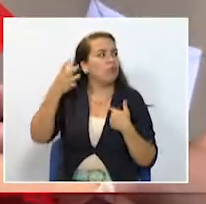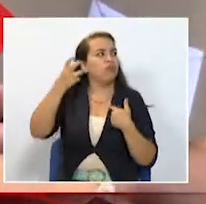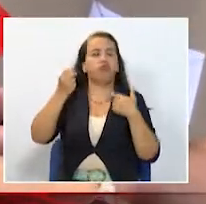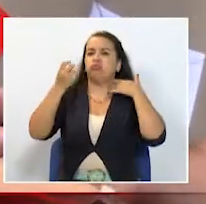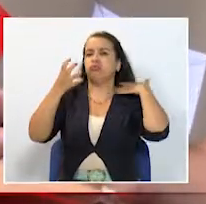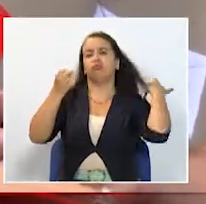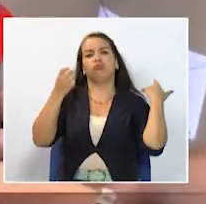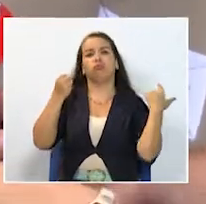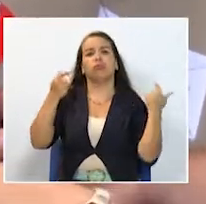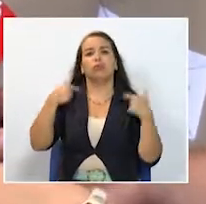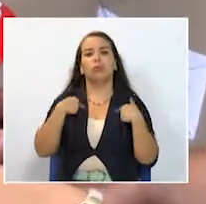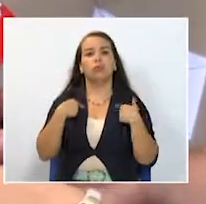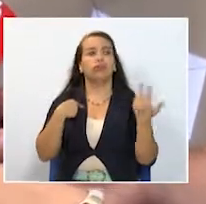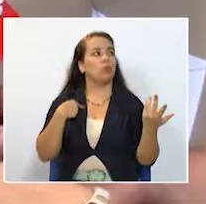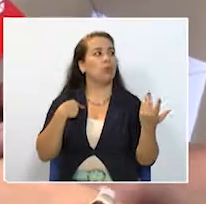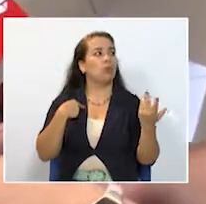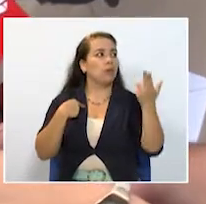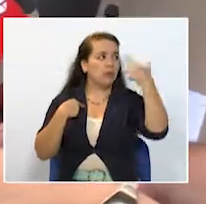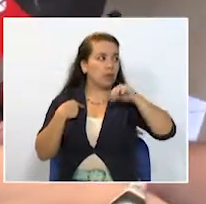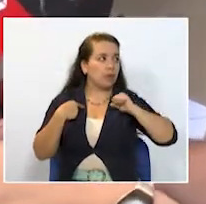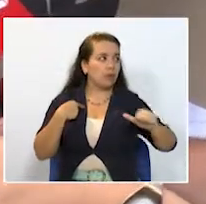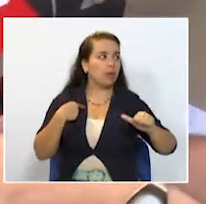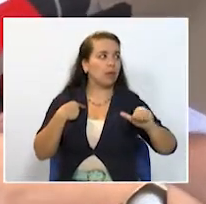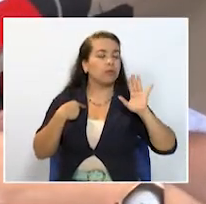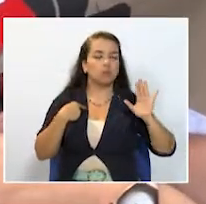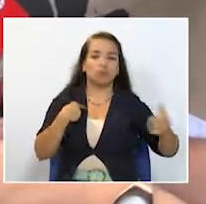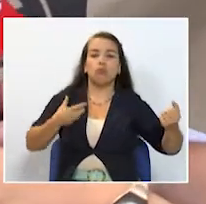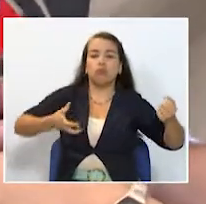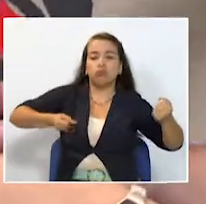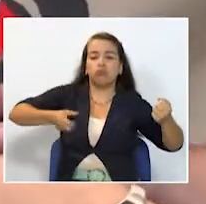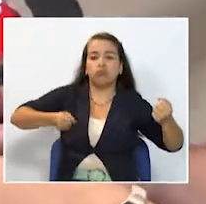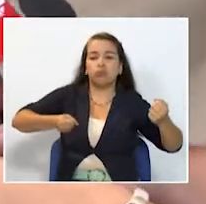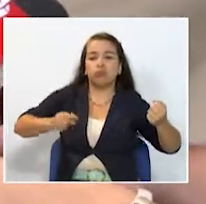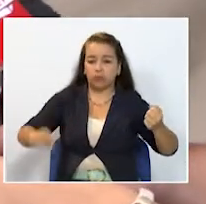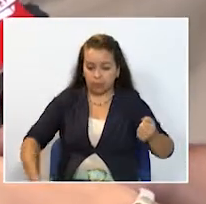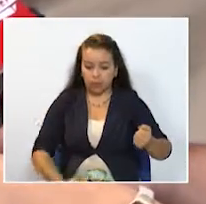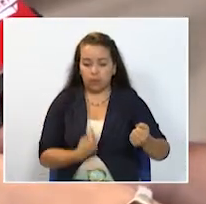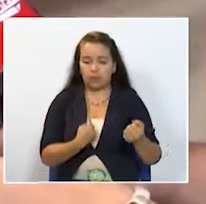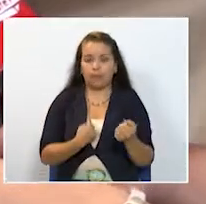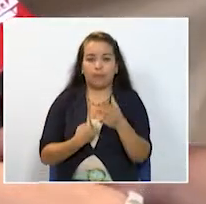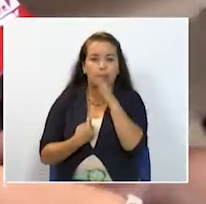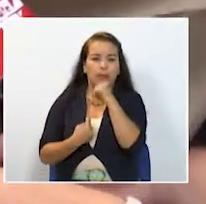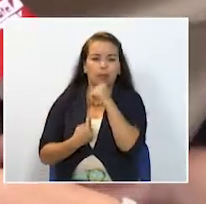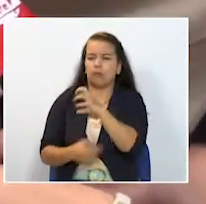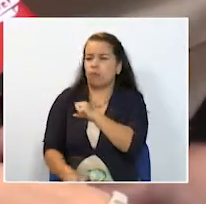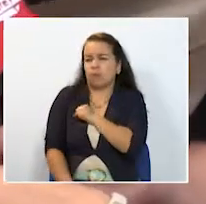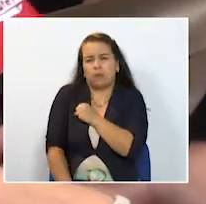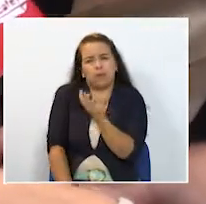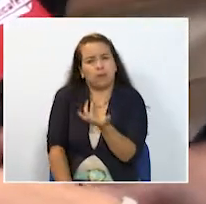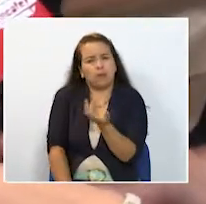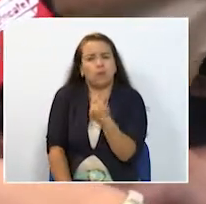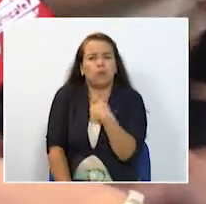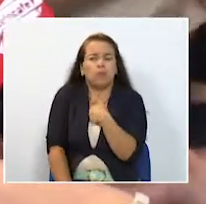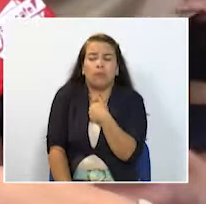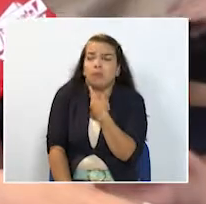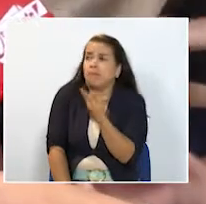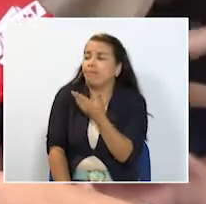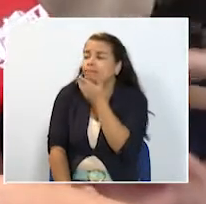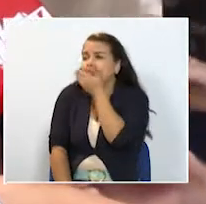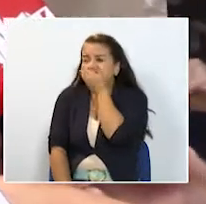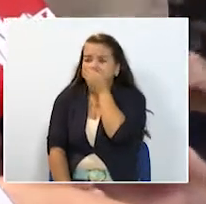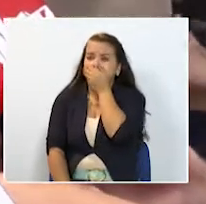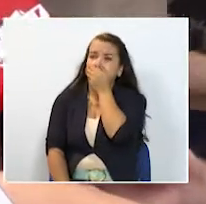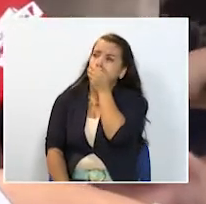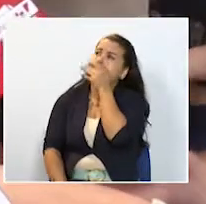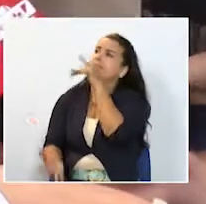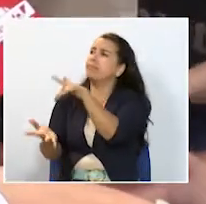que es por donde yo alimento a mi hija por gastosomía Es muy triste que yo tenga que venir